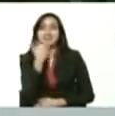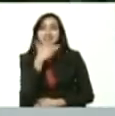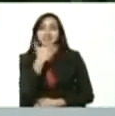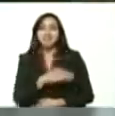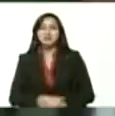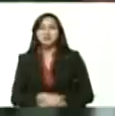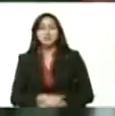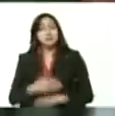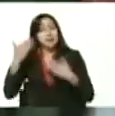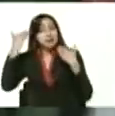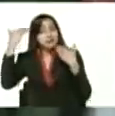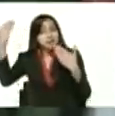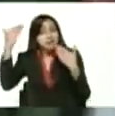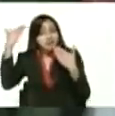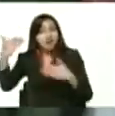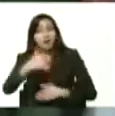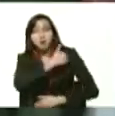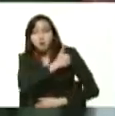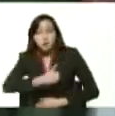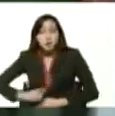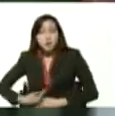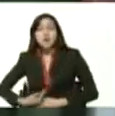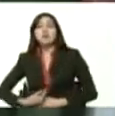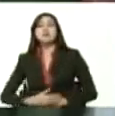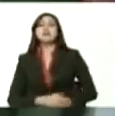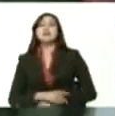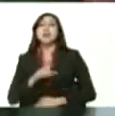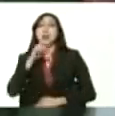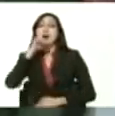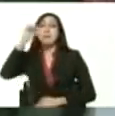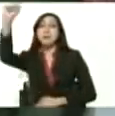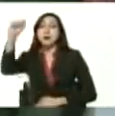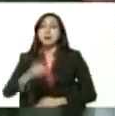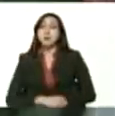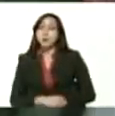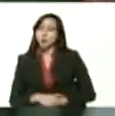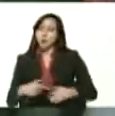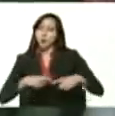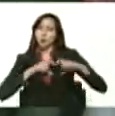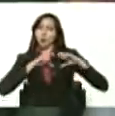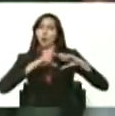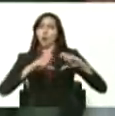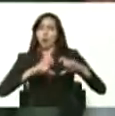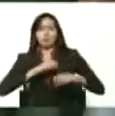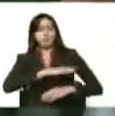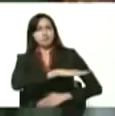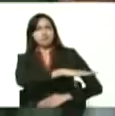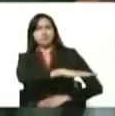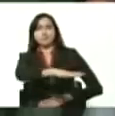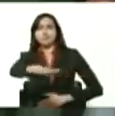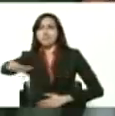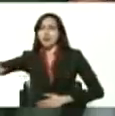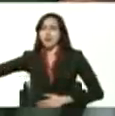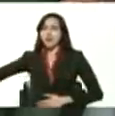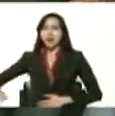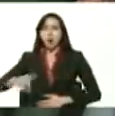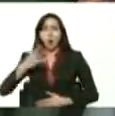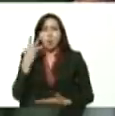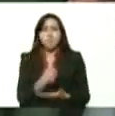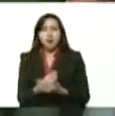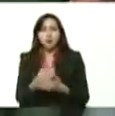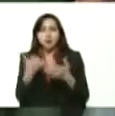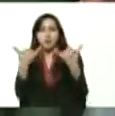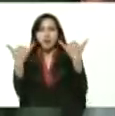saludo presidente desde acá desde el corazón del llano desde Maturín